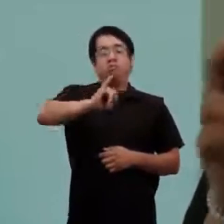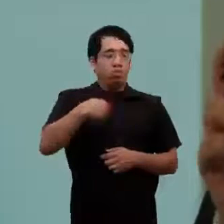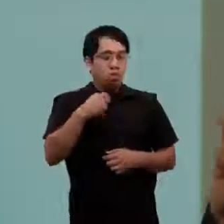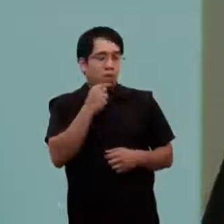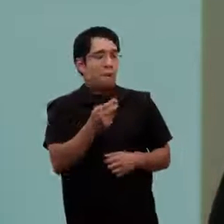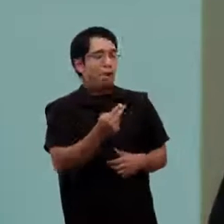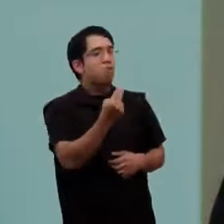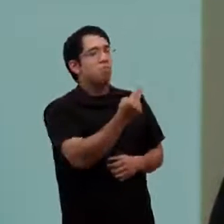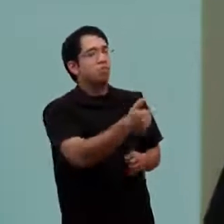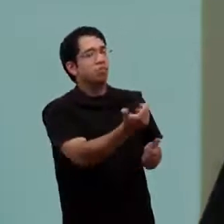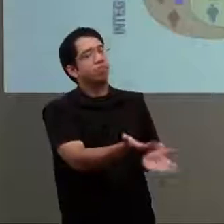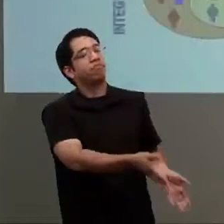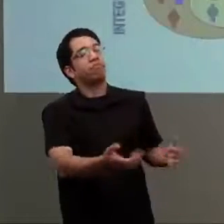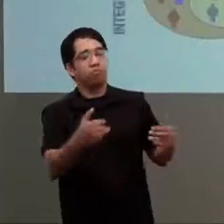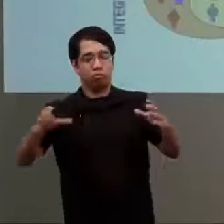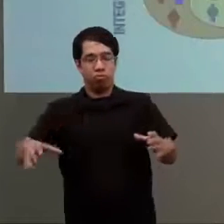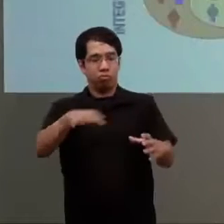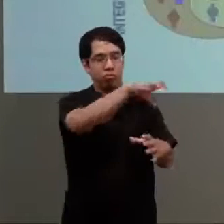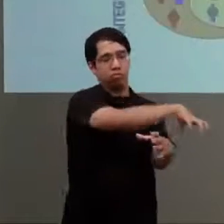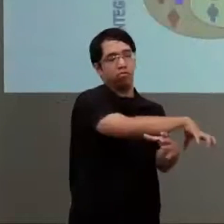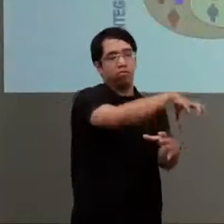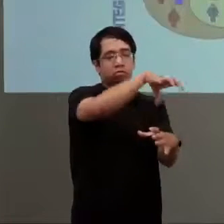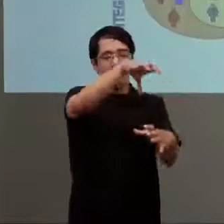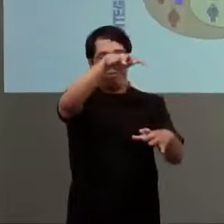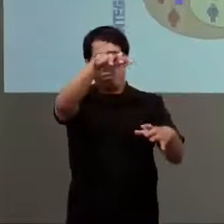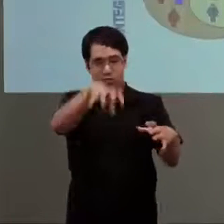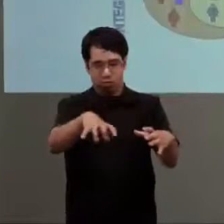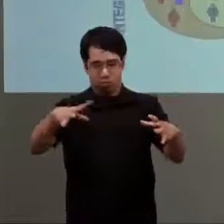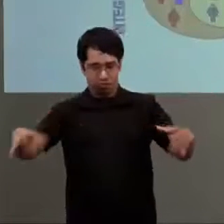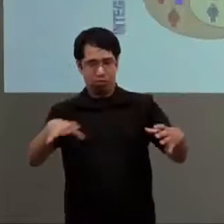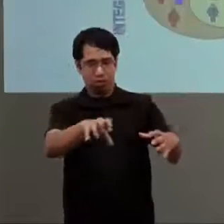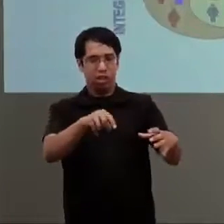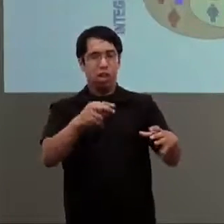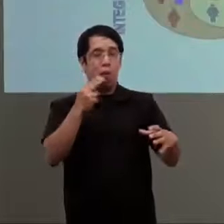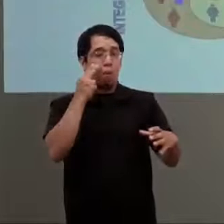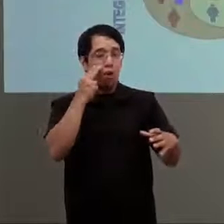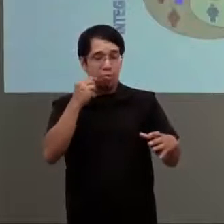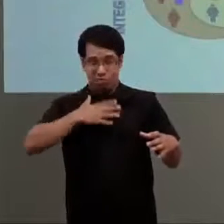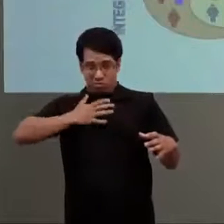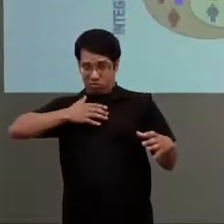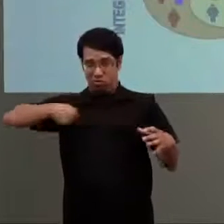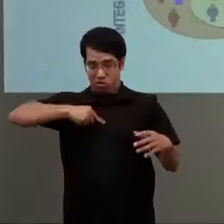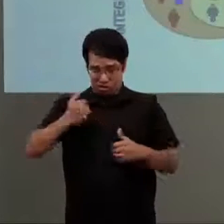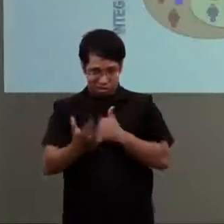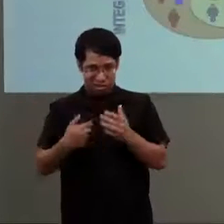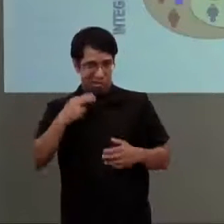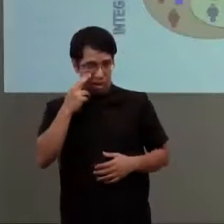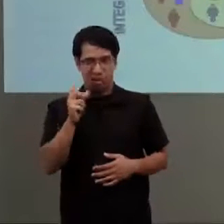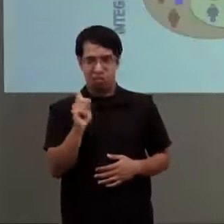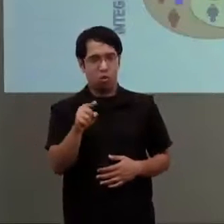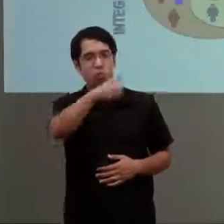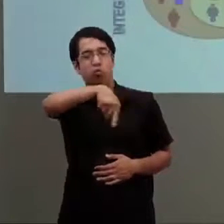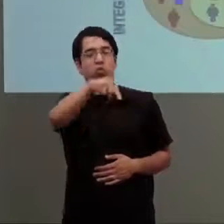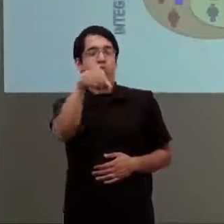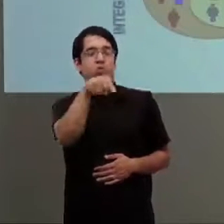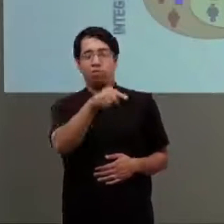el permiso de que estén con nosotros, pero el problema son ustedes, no los servicios. Entonces, ¿qué quiere